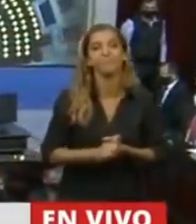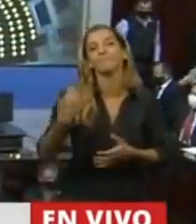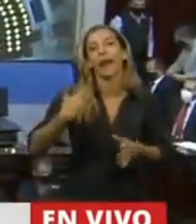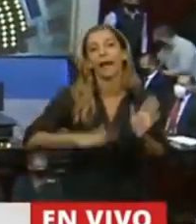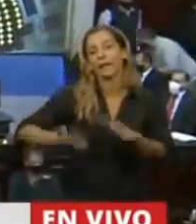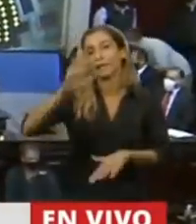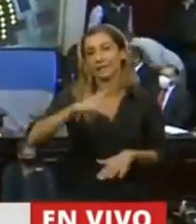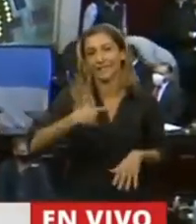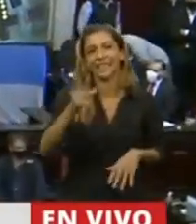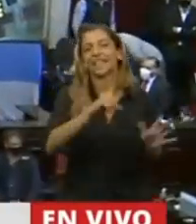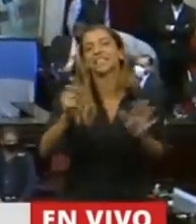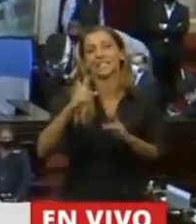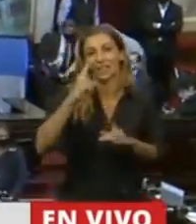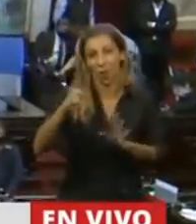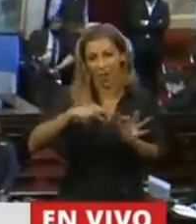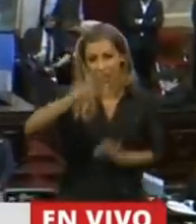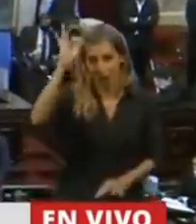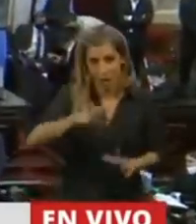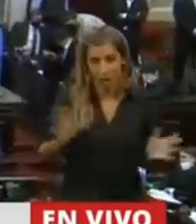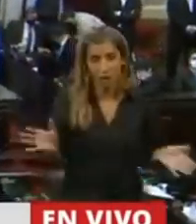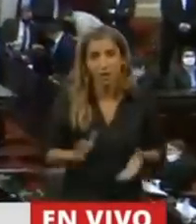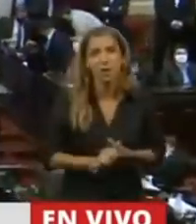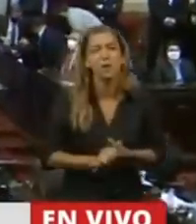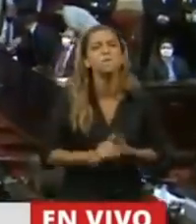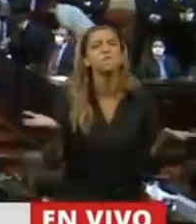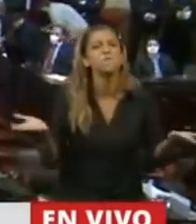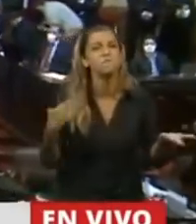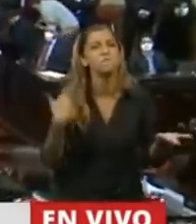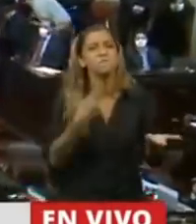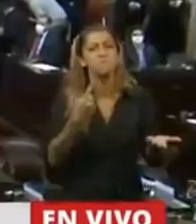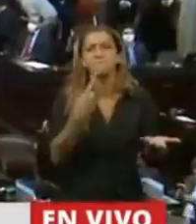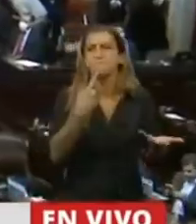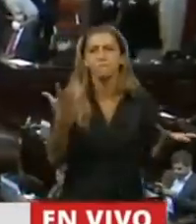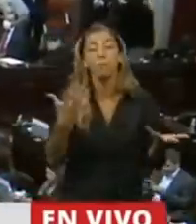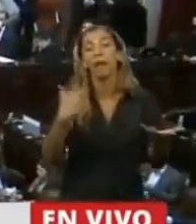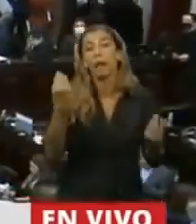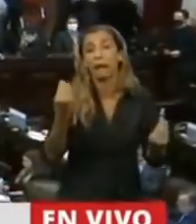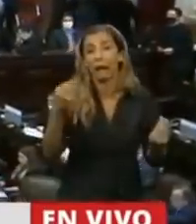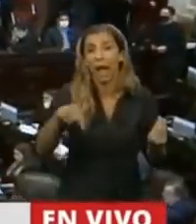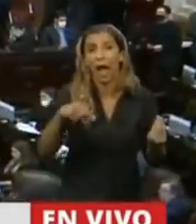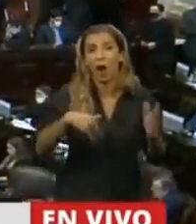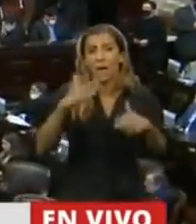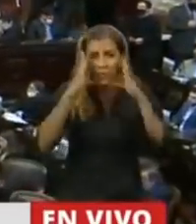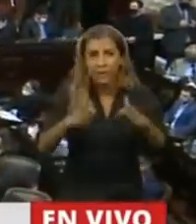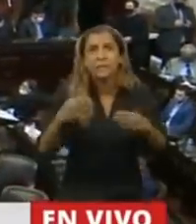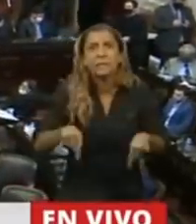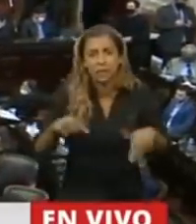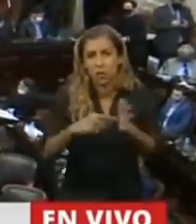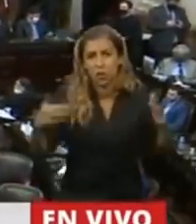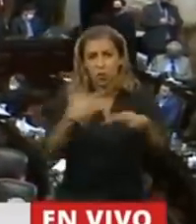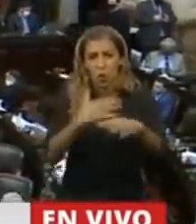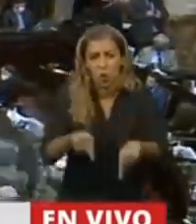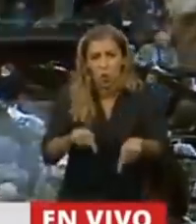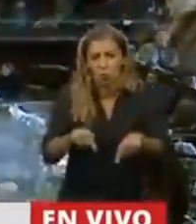El problema que tenemos también en nuestro país es que está todo concentrado en un lugar, y en particular la Ciudad de Buenos Aires. Por ejemplo,